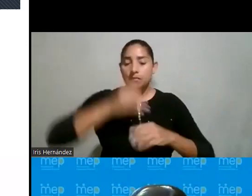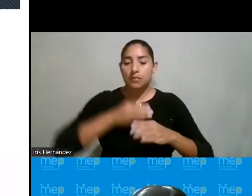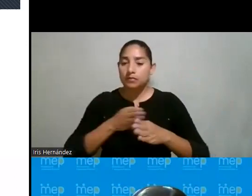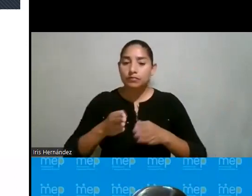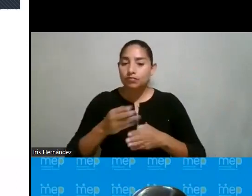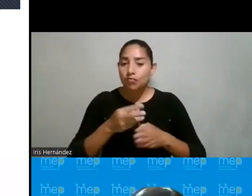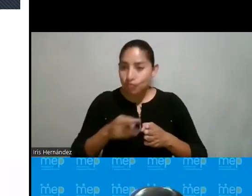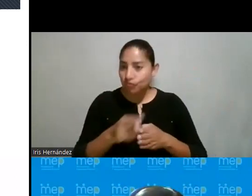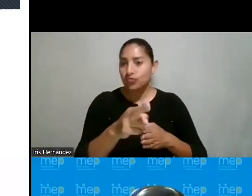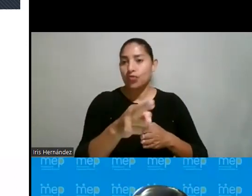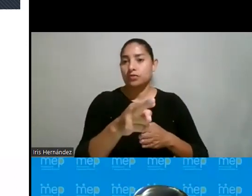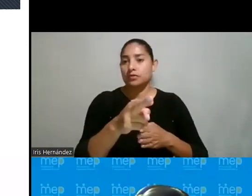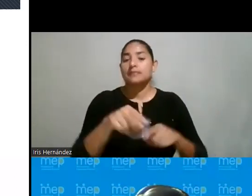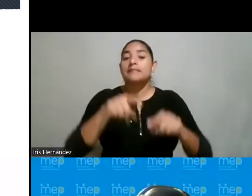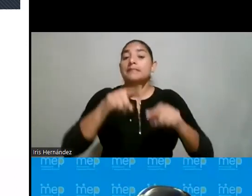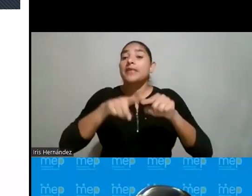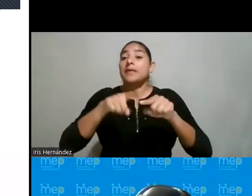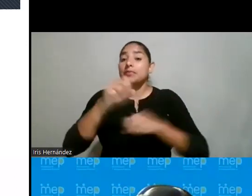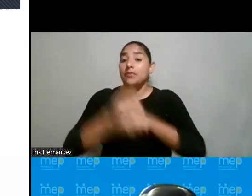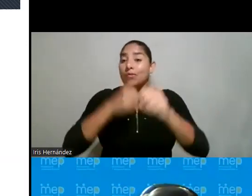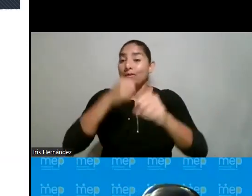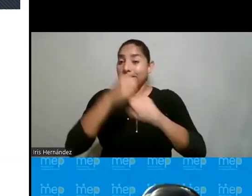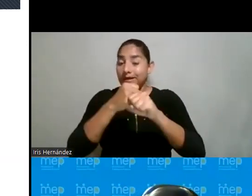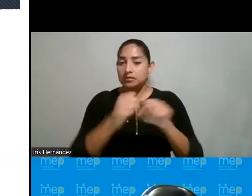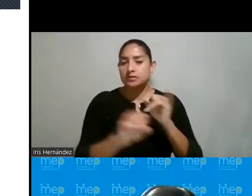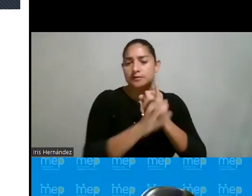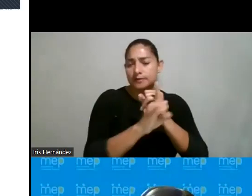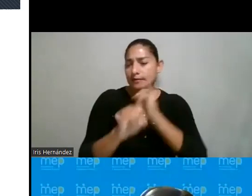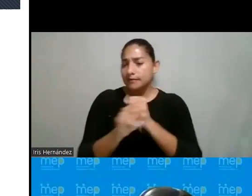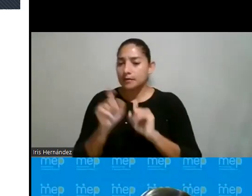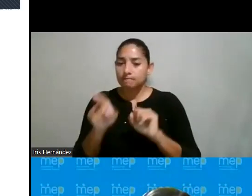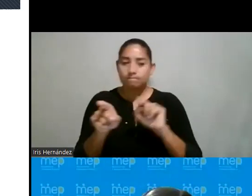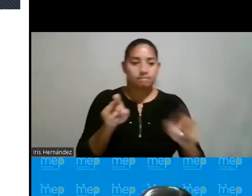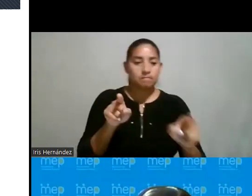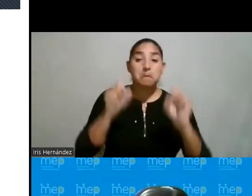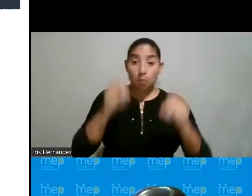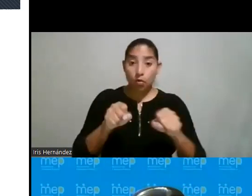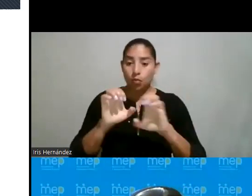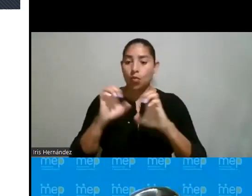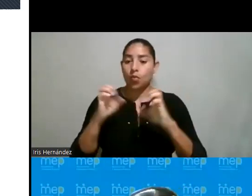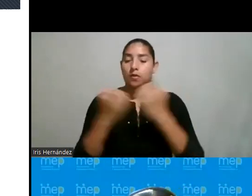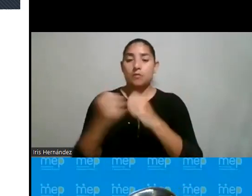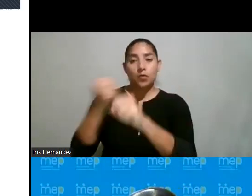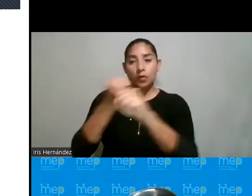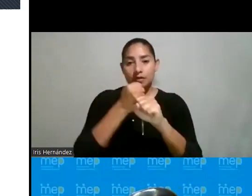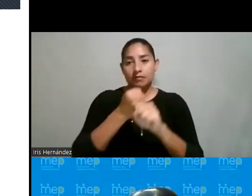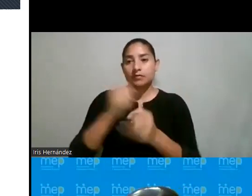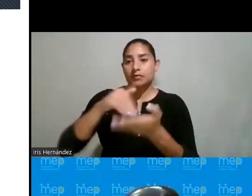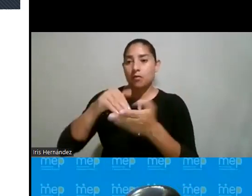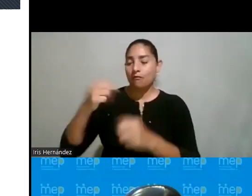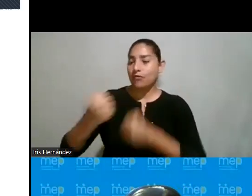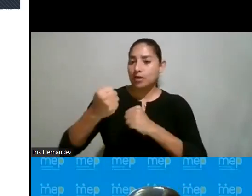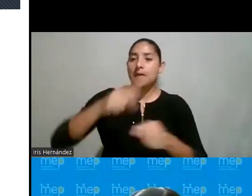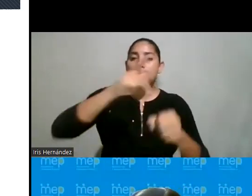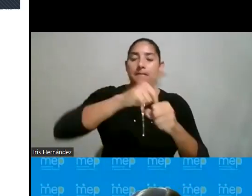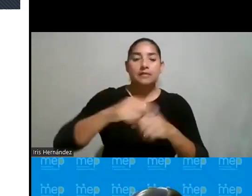elementos, en donde desde las primeras edades se puede identificar, ¿verdad? Cuando podemos, como equipo de trabajo en el centro educativo, fortalecer la parte